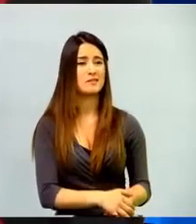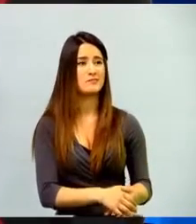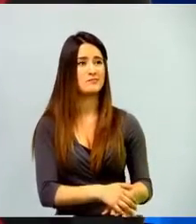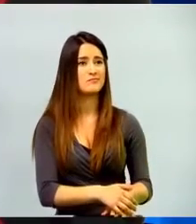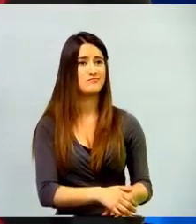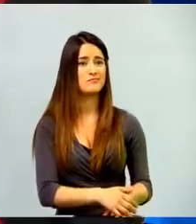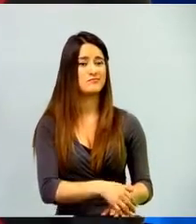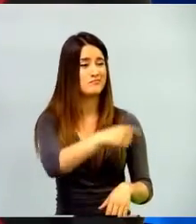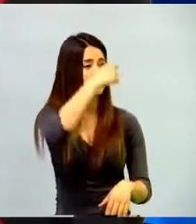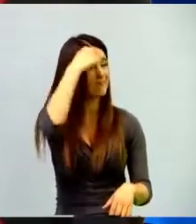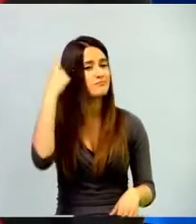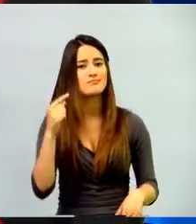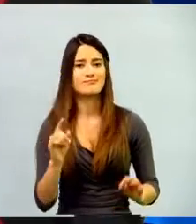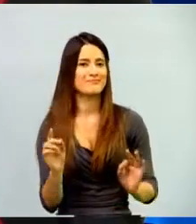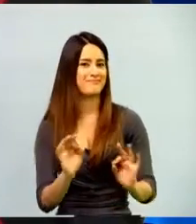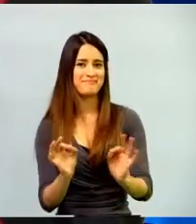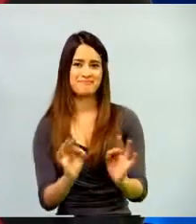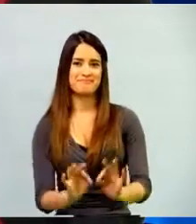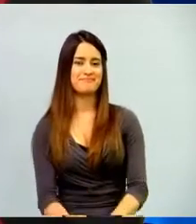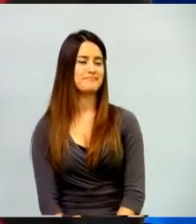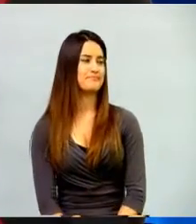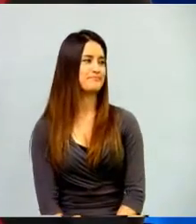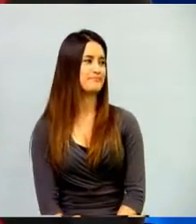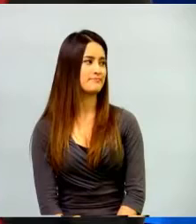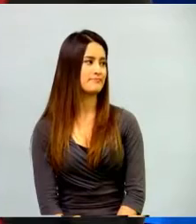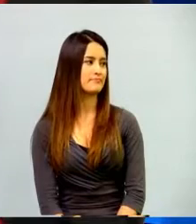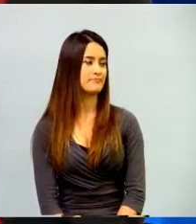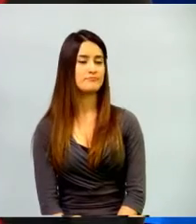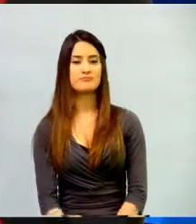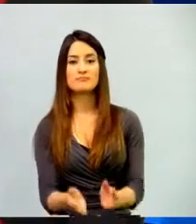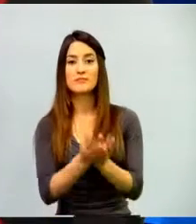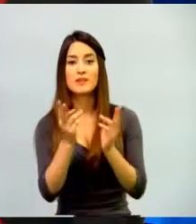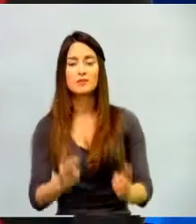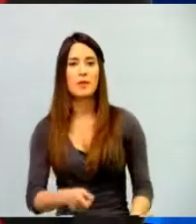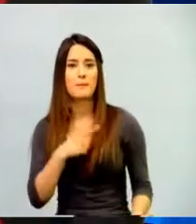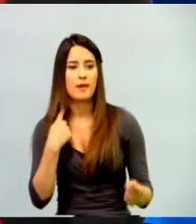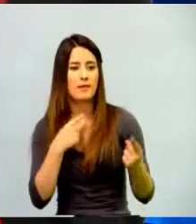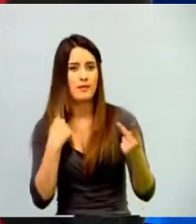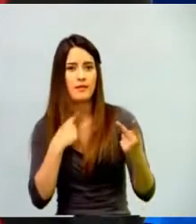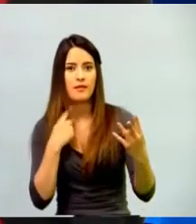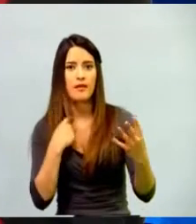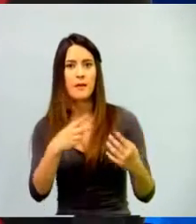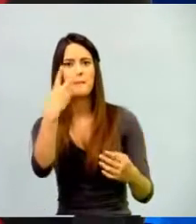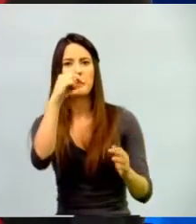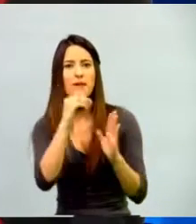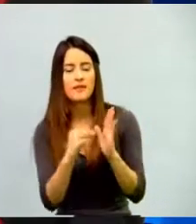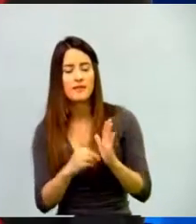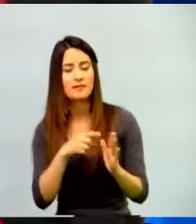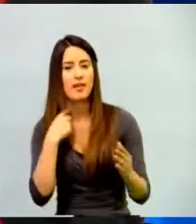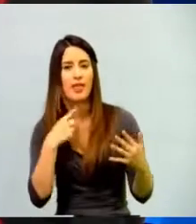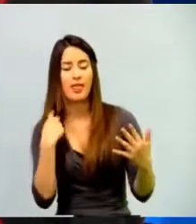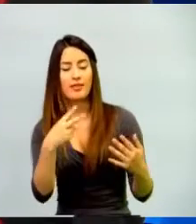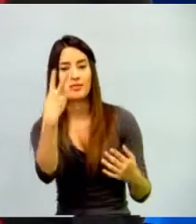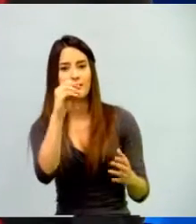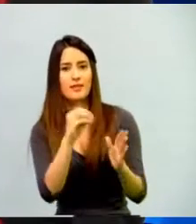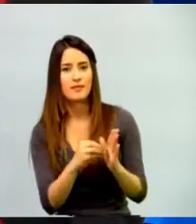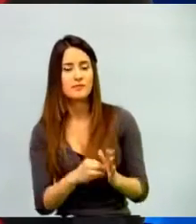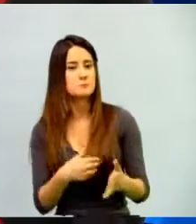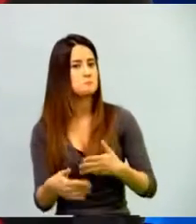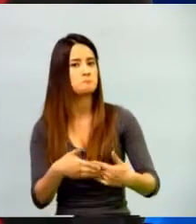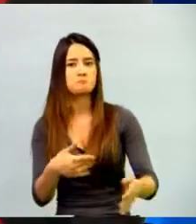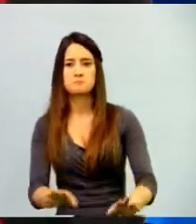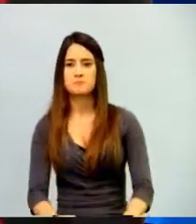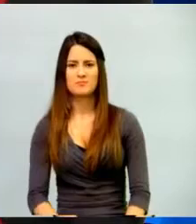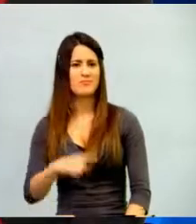que se estrelle 10, 20 veces y siga para adelante. Y creo que el juego tiene eso. Un buen jugador